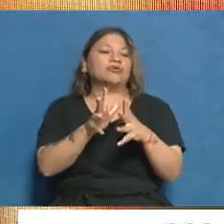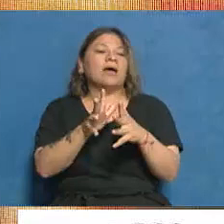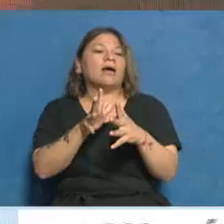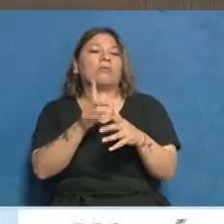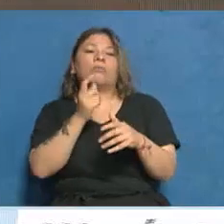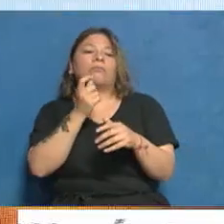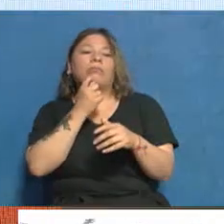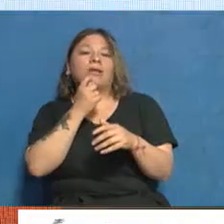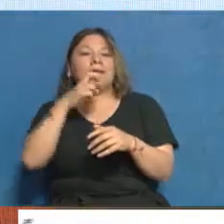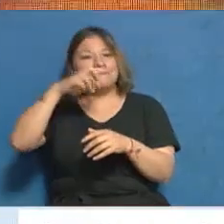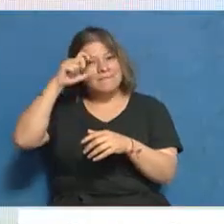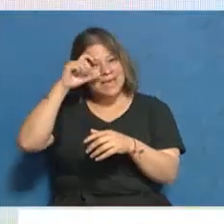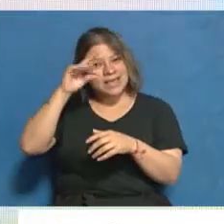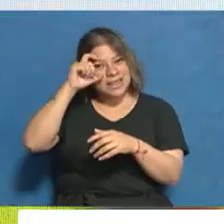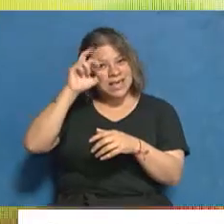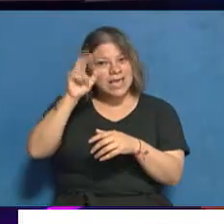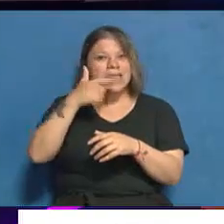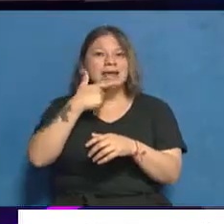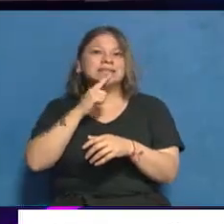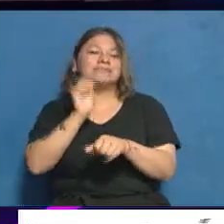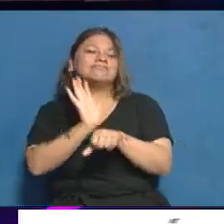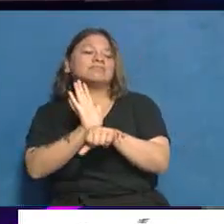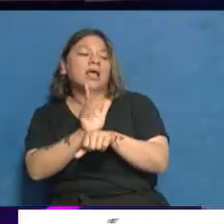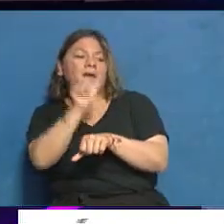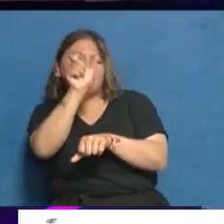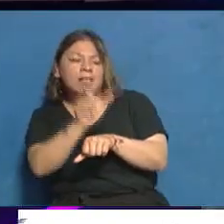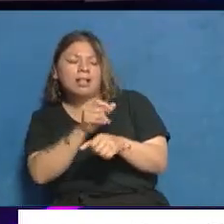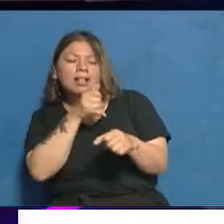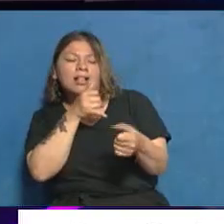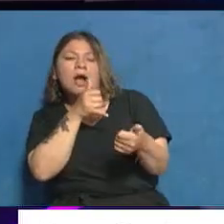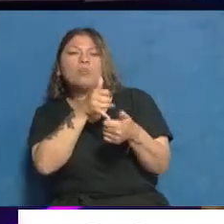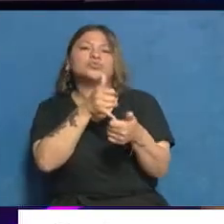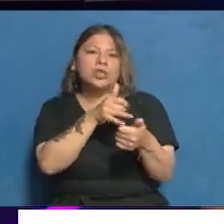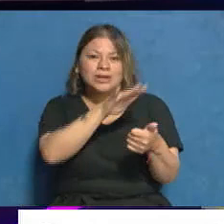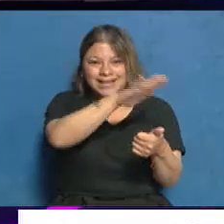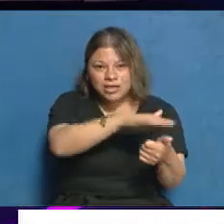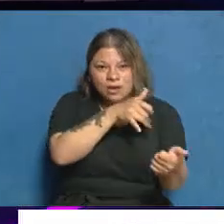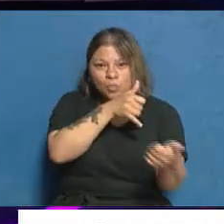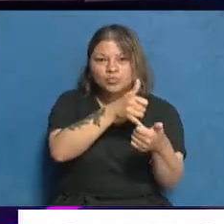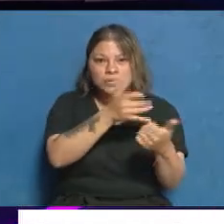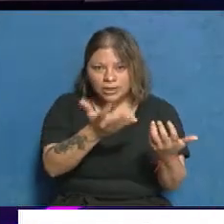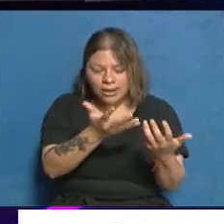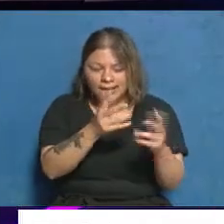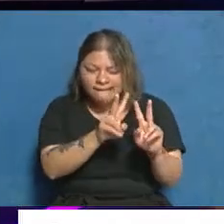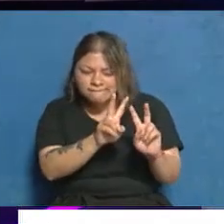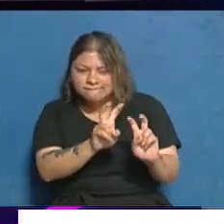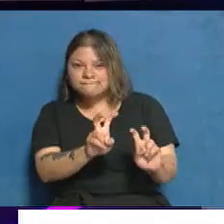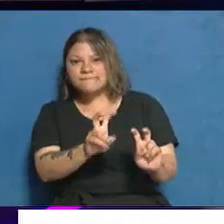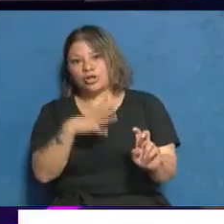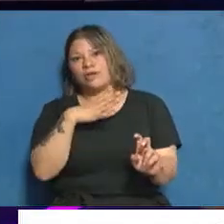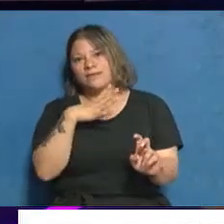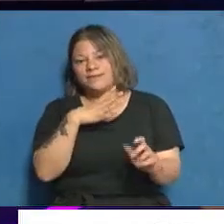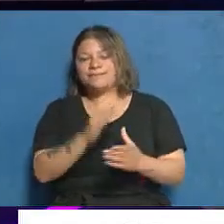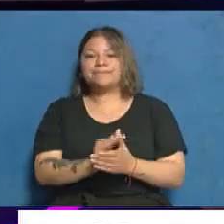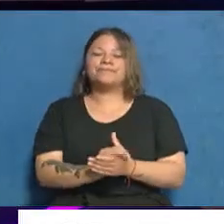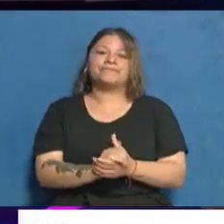decir, de un abusador sexual infantil. Hechos que están obviamente